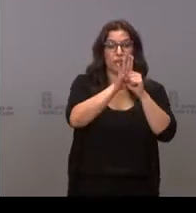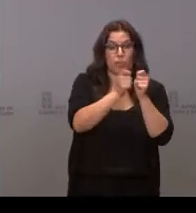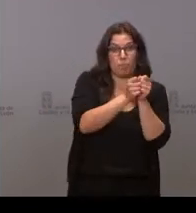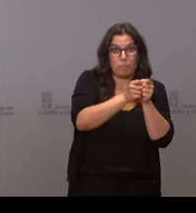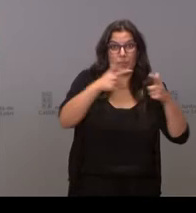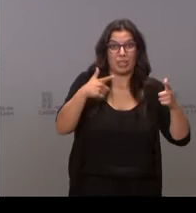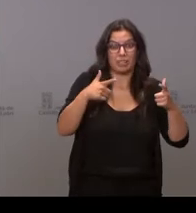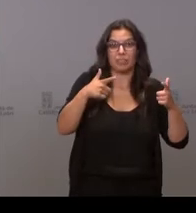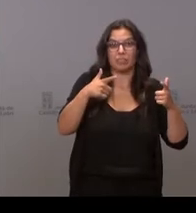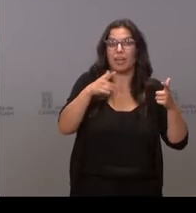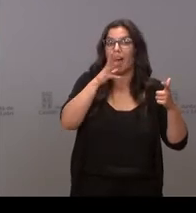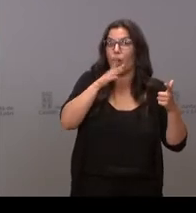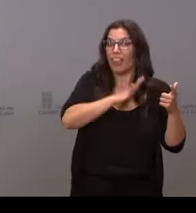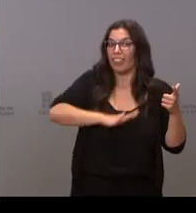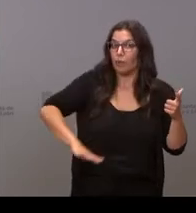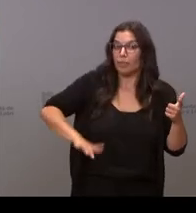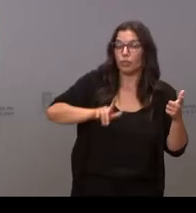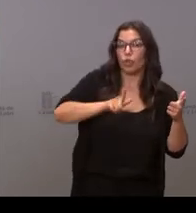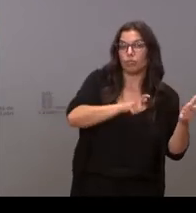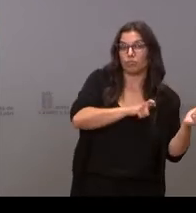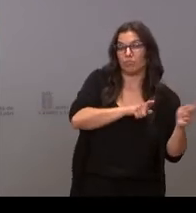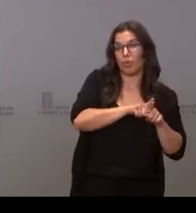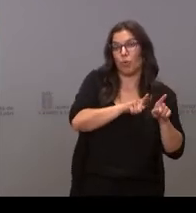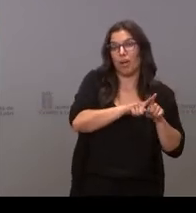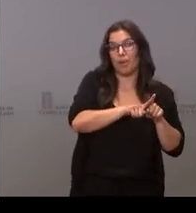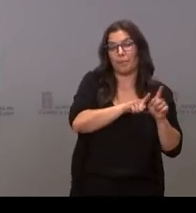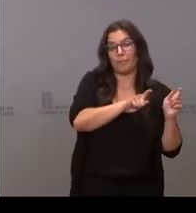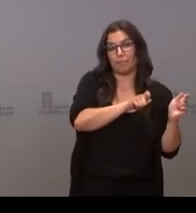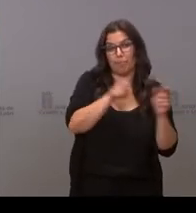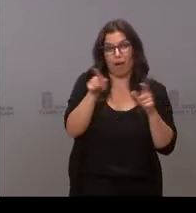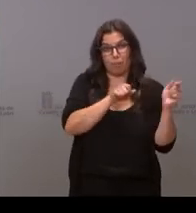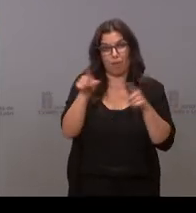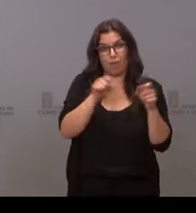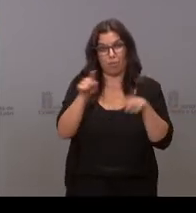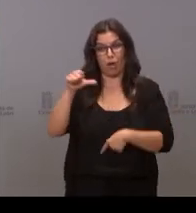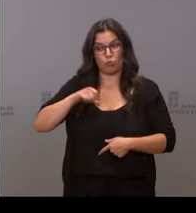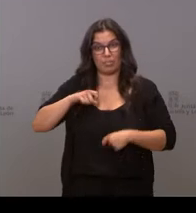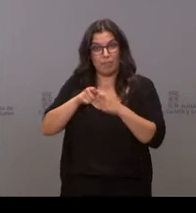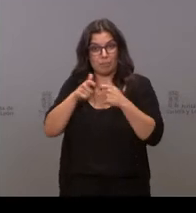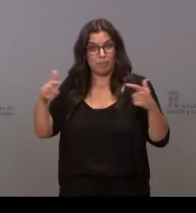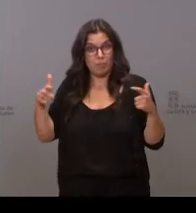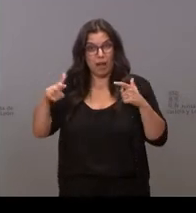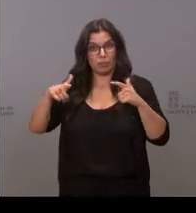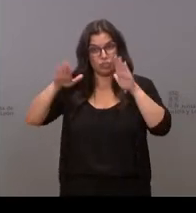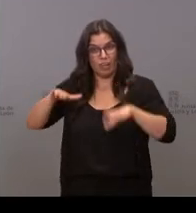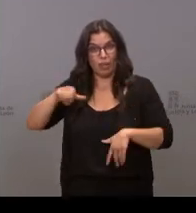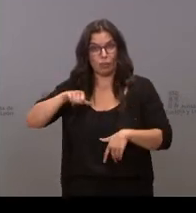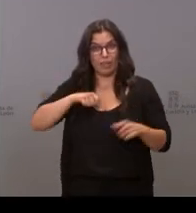en un incremento de los ingresos, ni de la hospitalización,